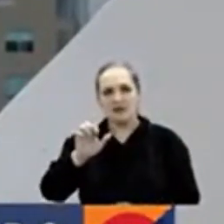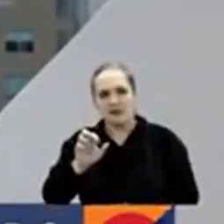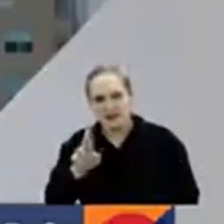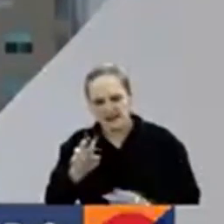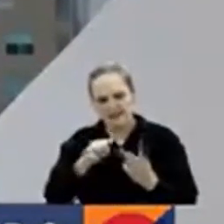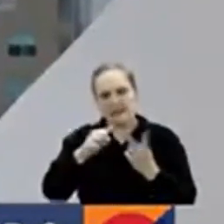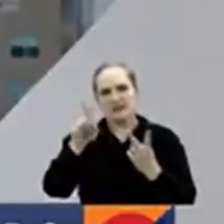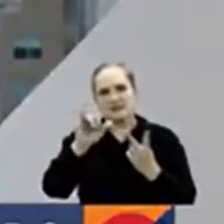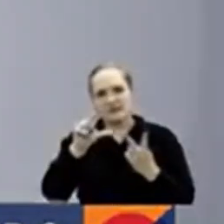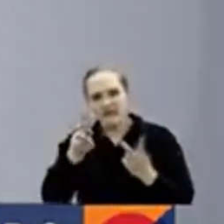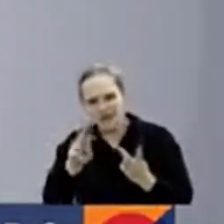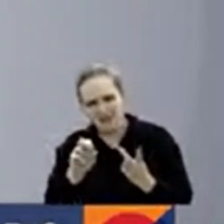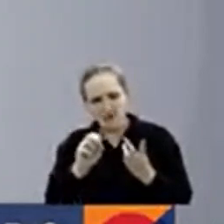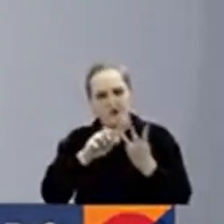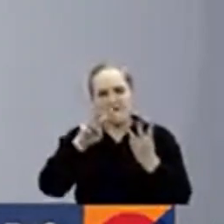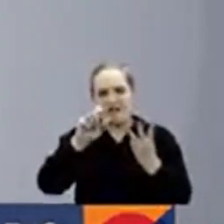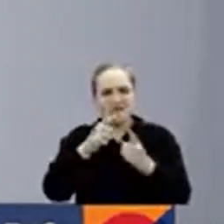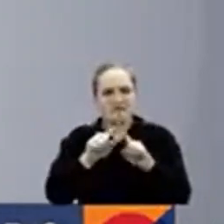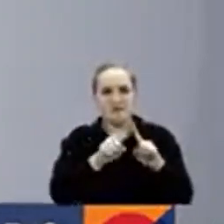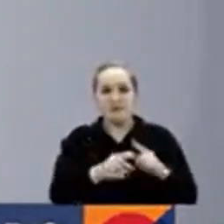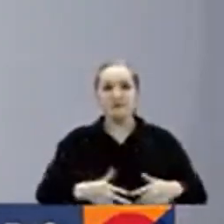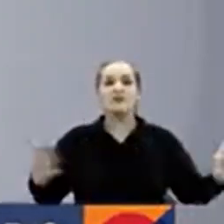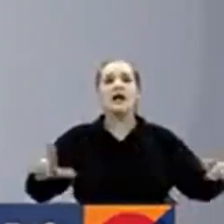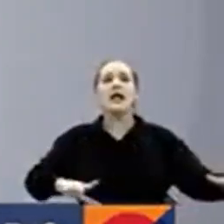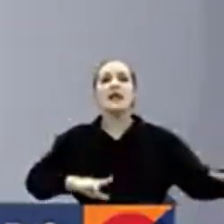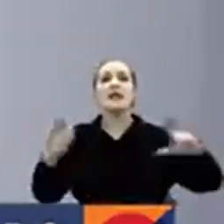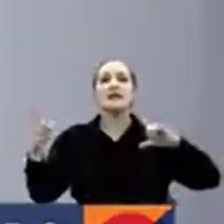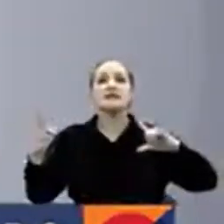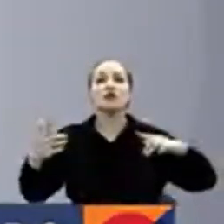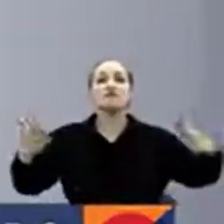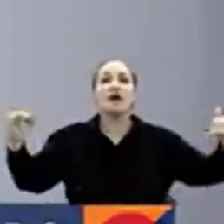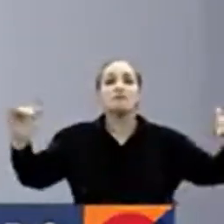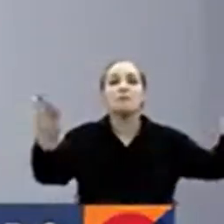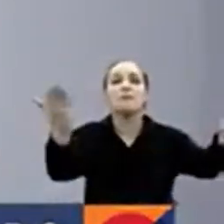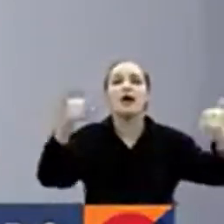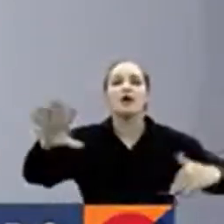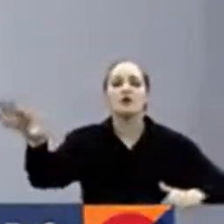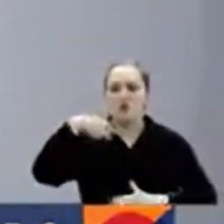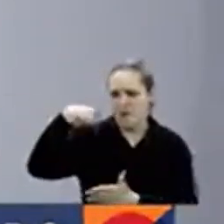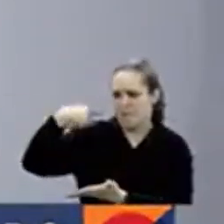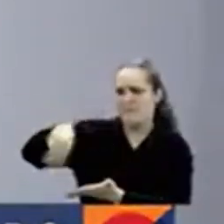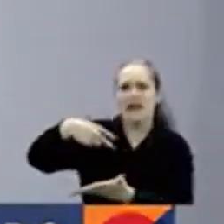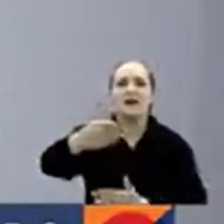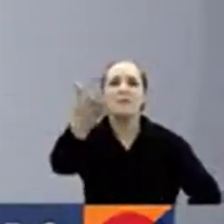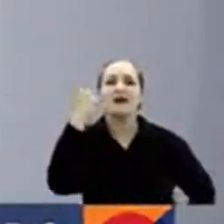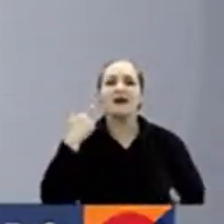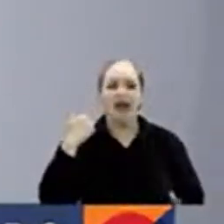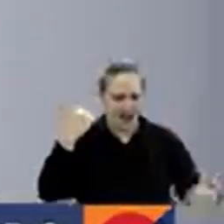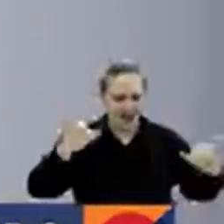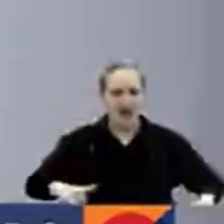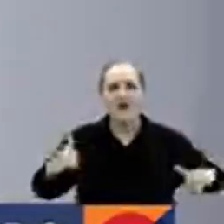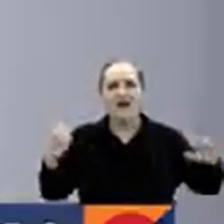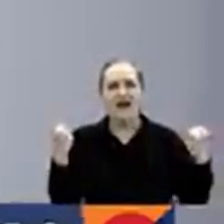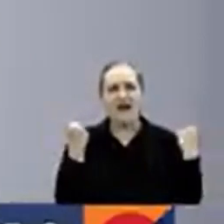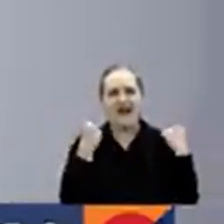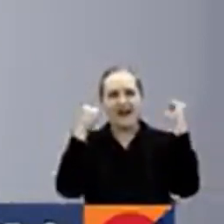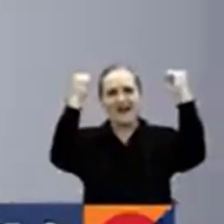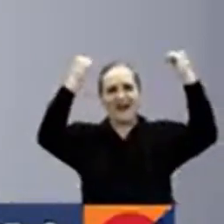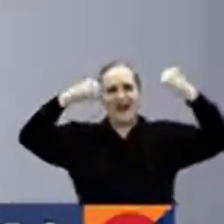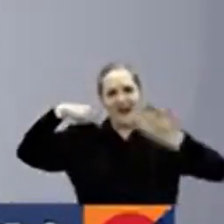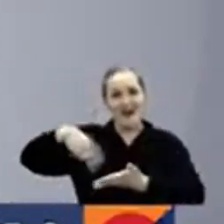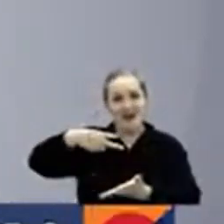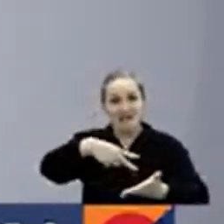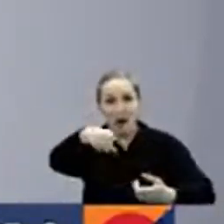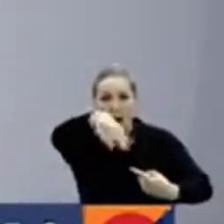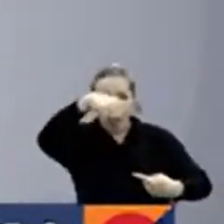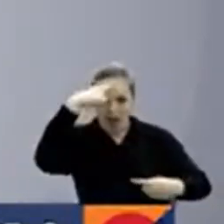Silvio y Alvega. Alisten la mochila y vengan todos a bailar, porque este carnaval ni crean que me lo